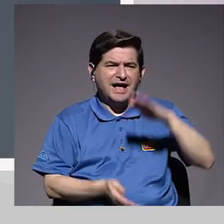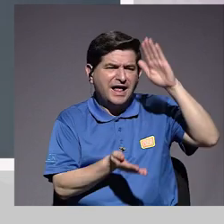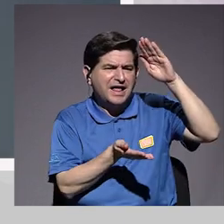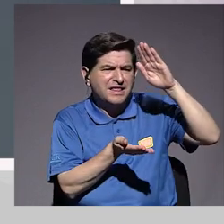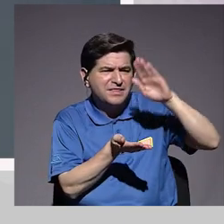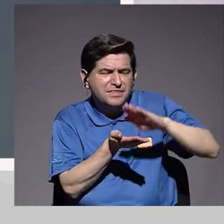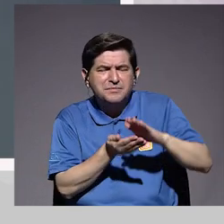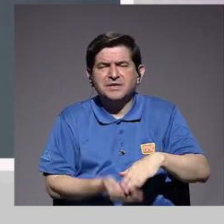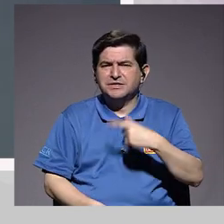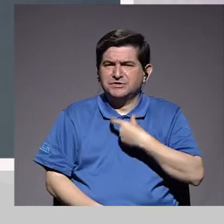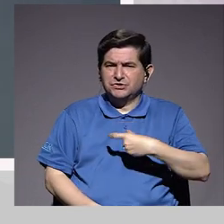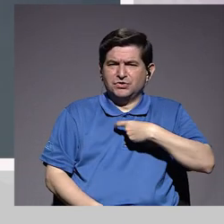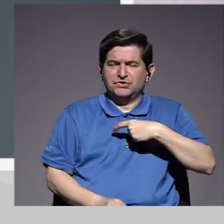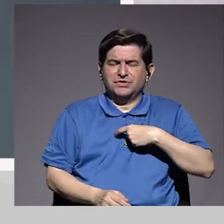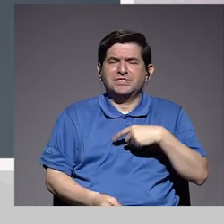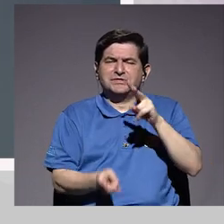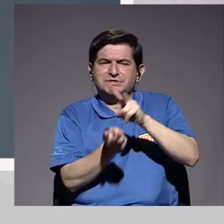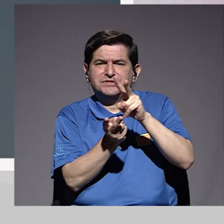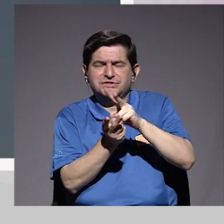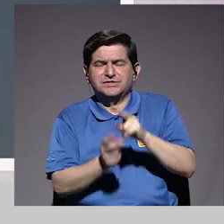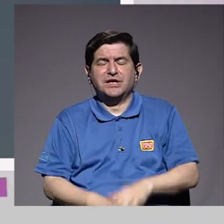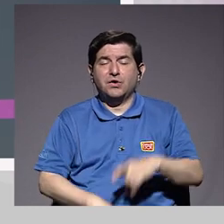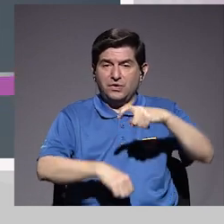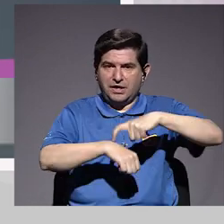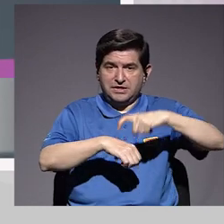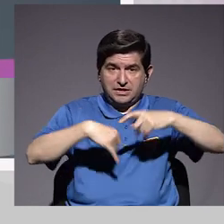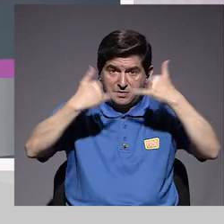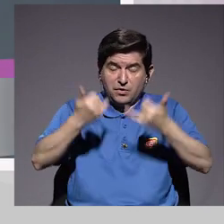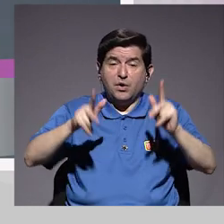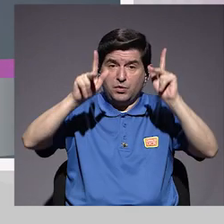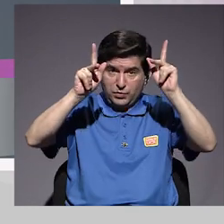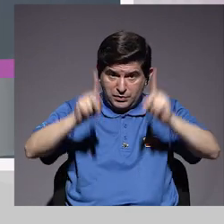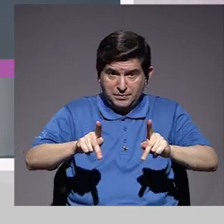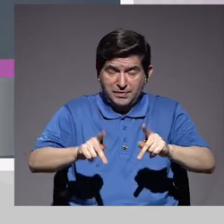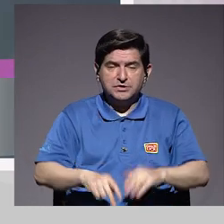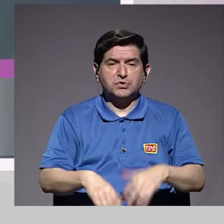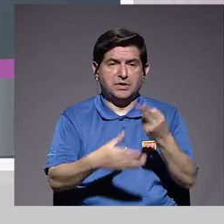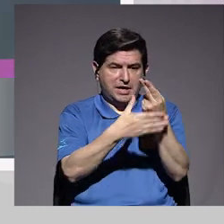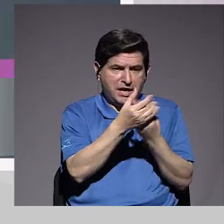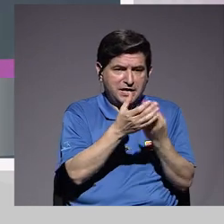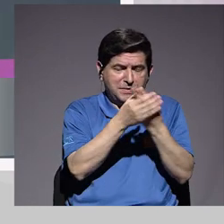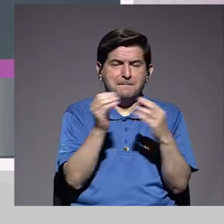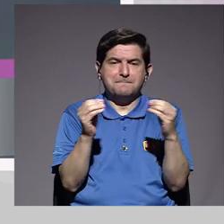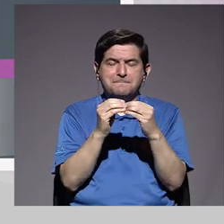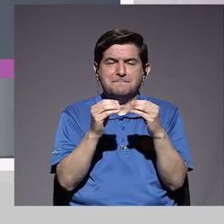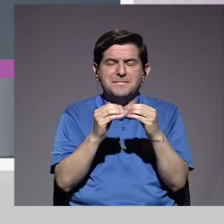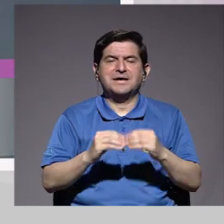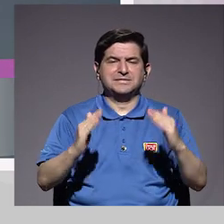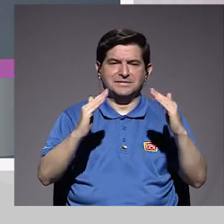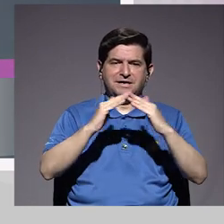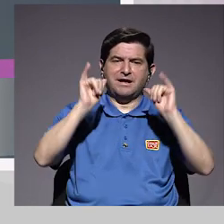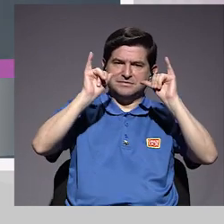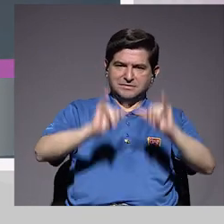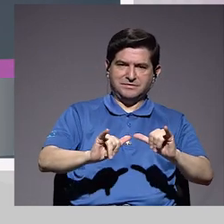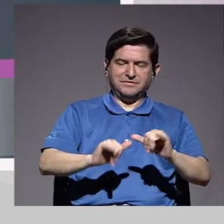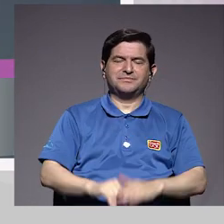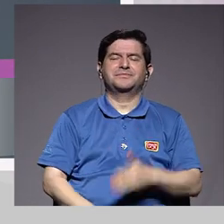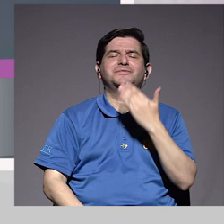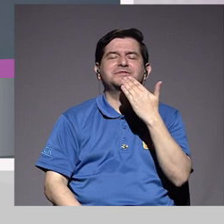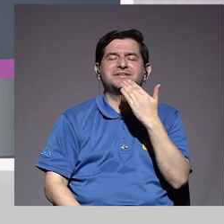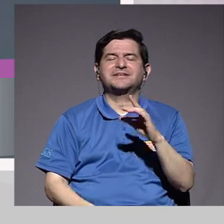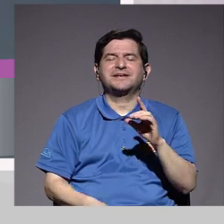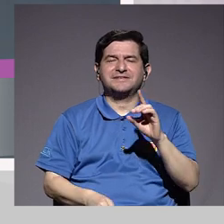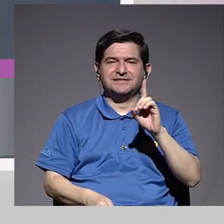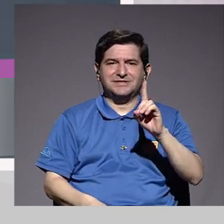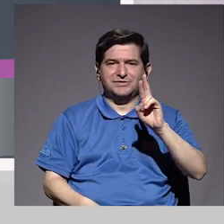disminución del deseo en la sexualidad en estas épocas en que las personas, las parejas están más tiempo en casa. Doctor, muchísimas gracias